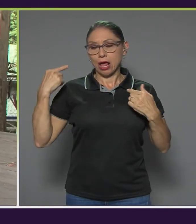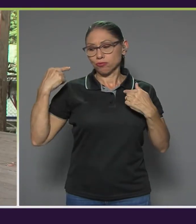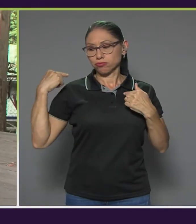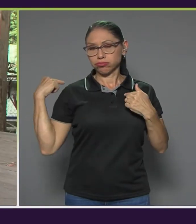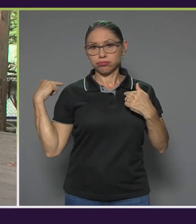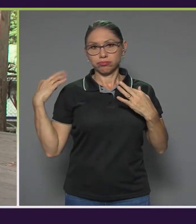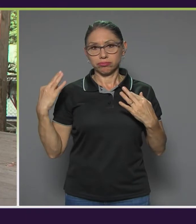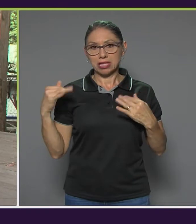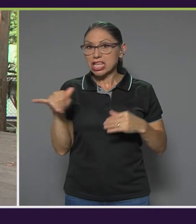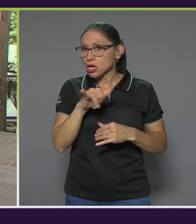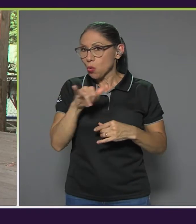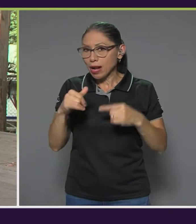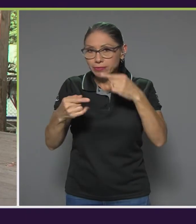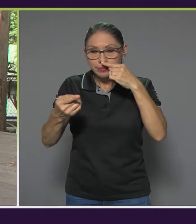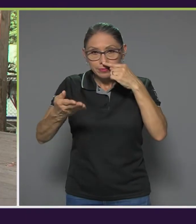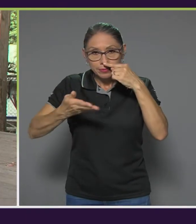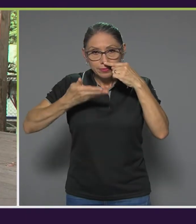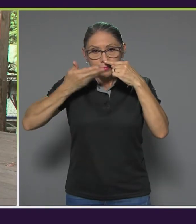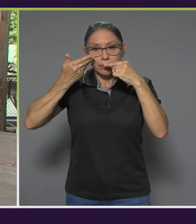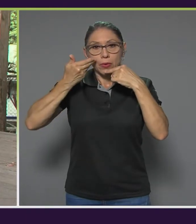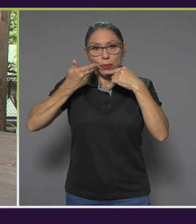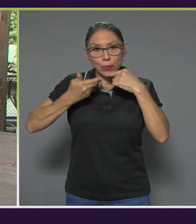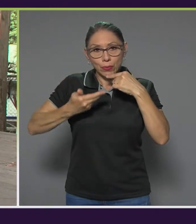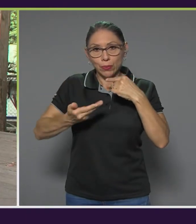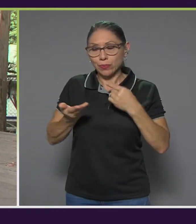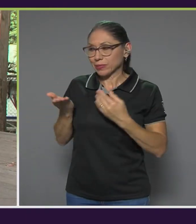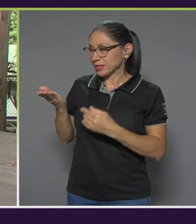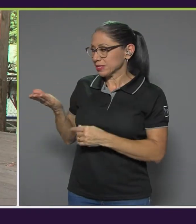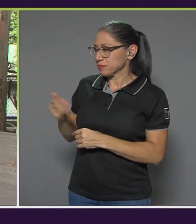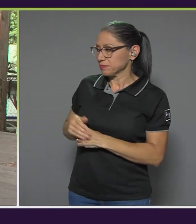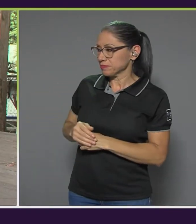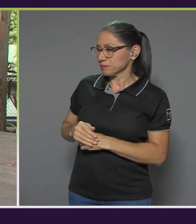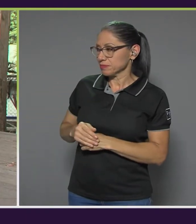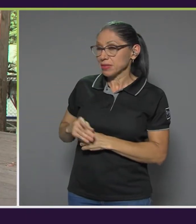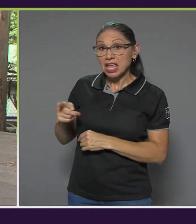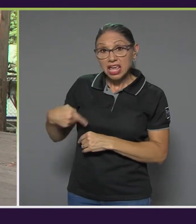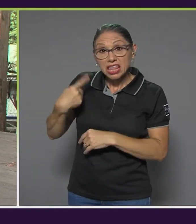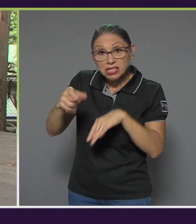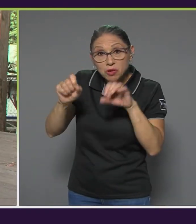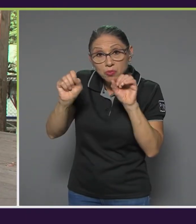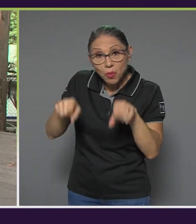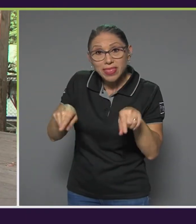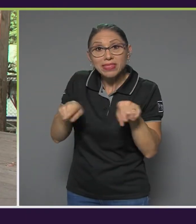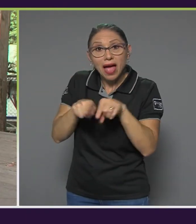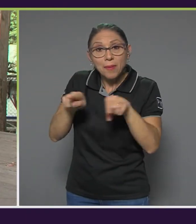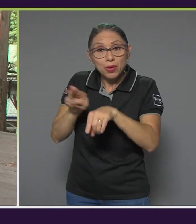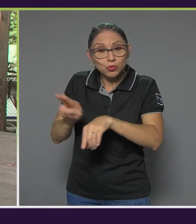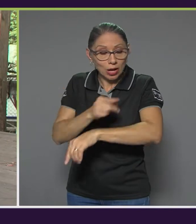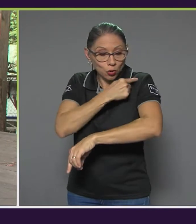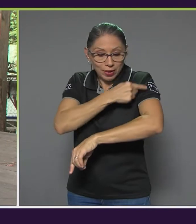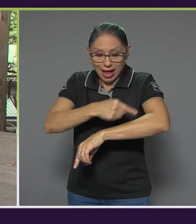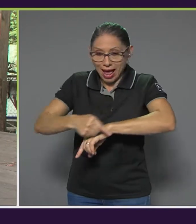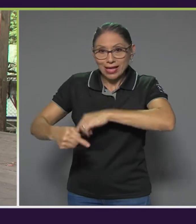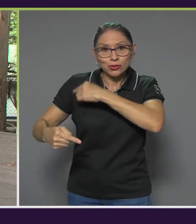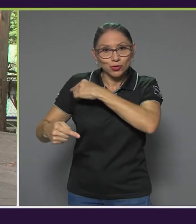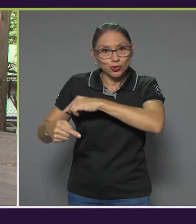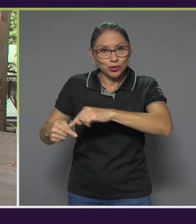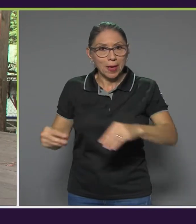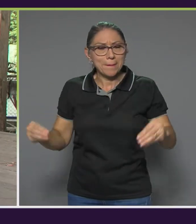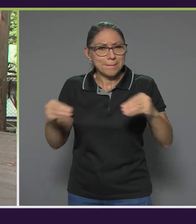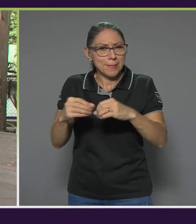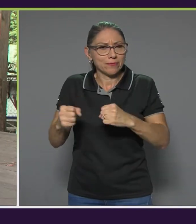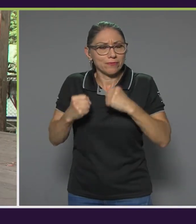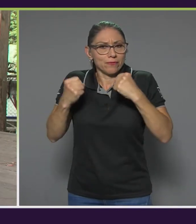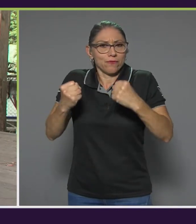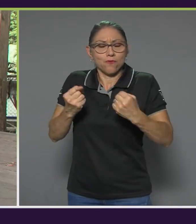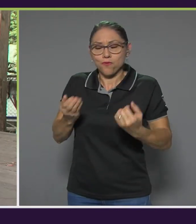aire y botan. Tienen un ejercicio de rotación y después pueden involucrar un estiramiento de los brazos para que la rotación